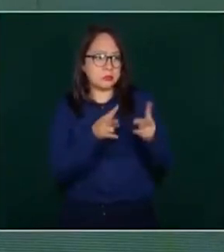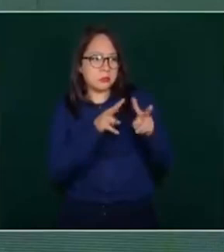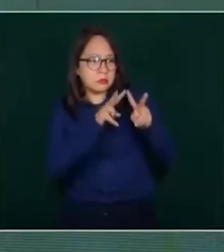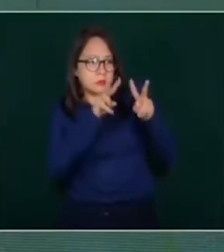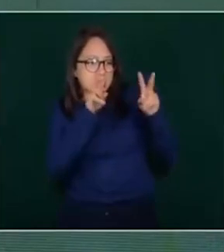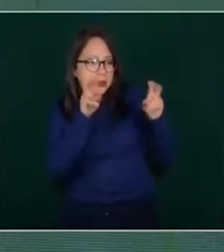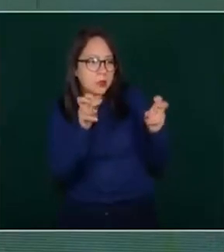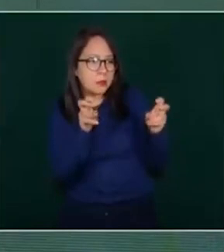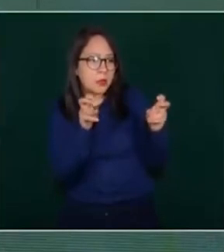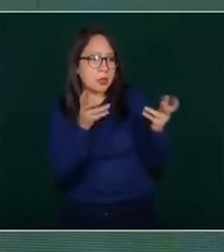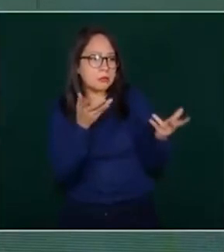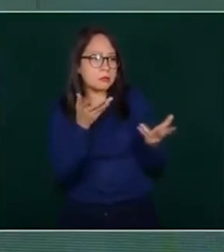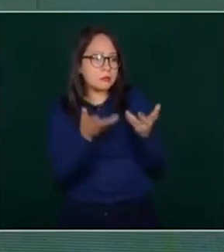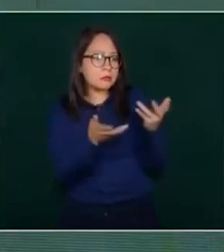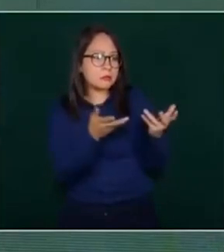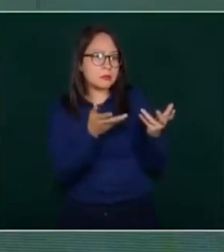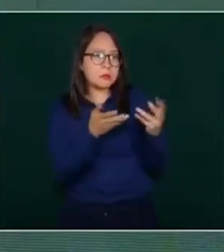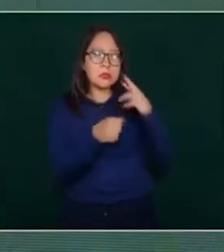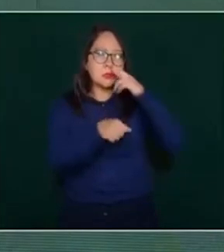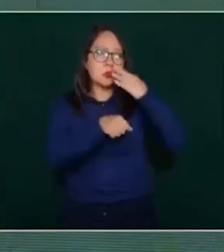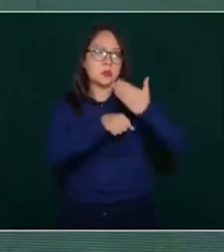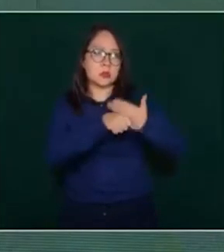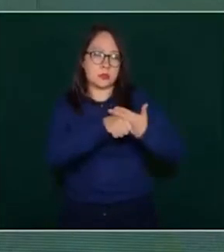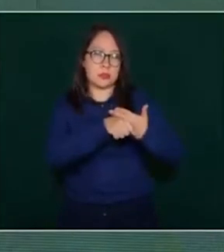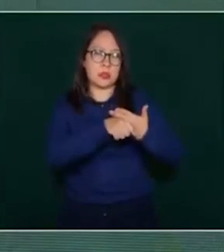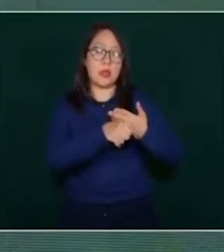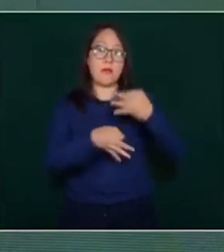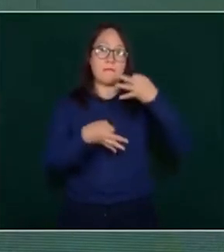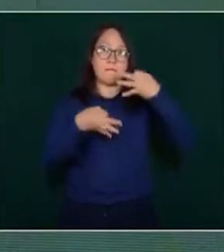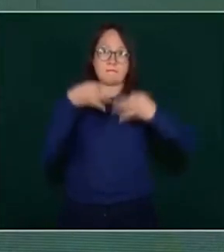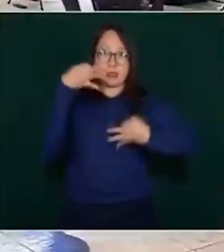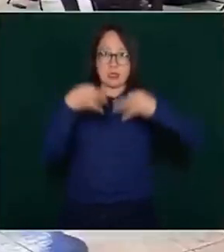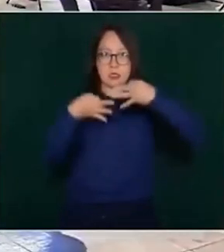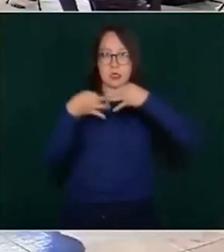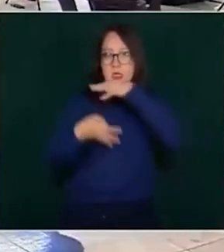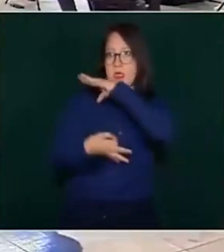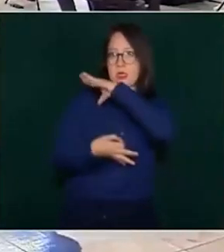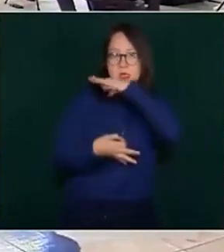correspondería a la Fiscalía General también.